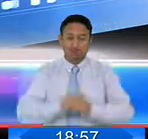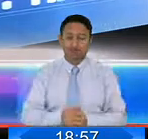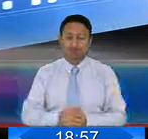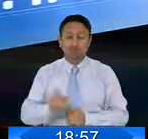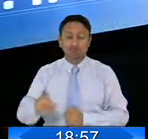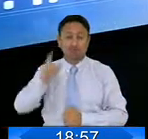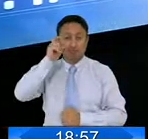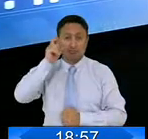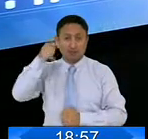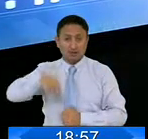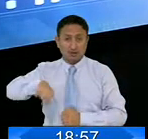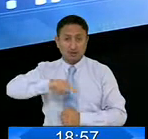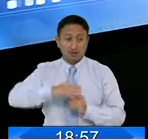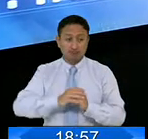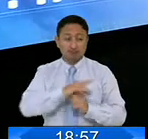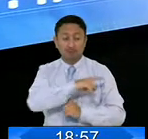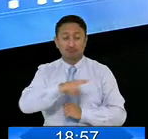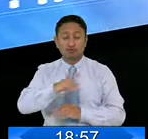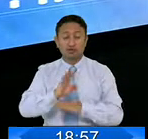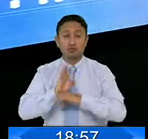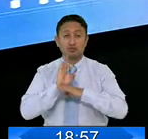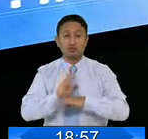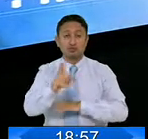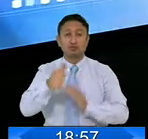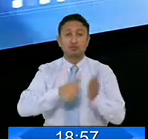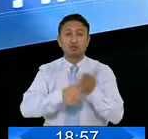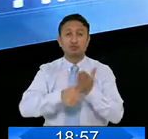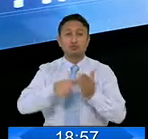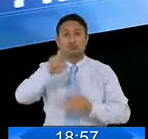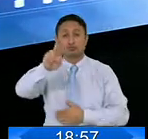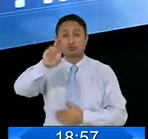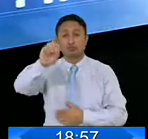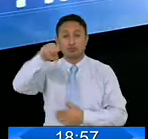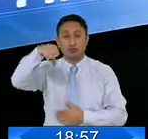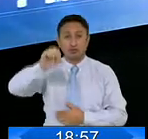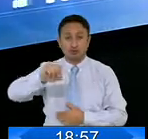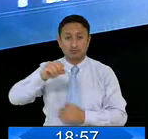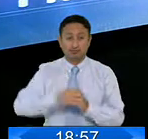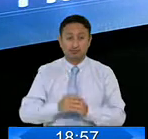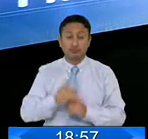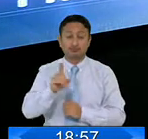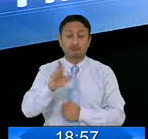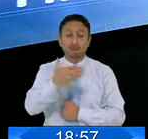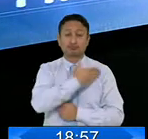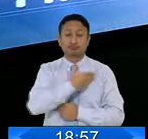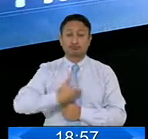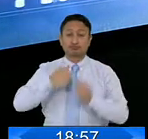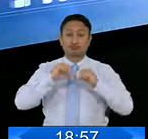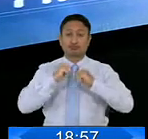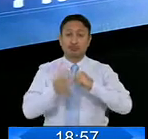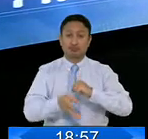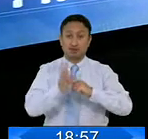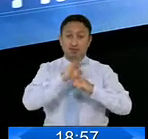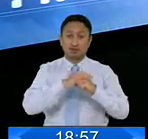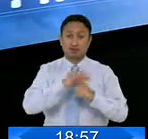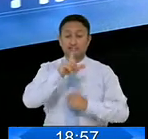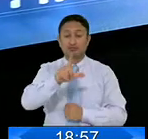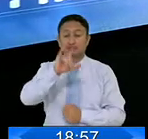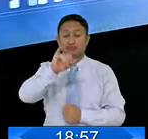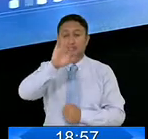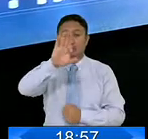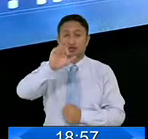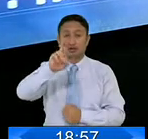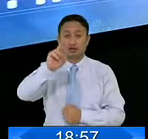La Fiscalía General del Estado llamó a rendir versión a la ministra María Paula Romo, al presidente de la Asamblea Nacional César Litardo